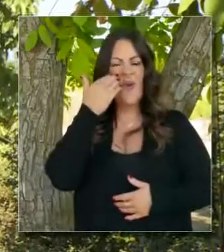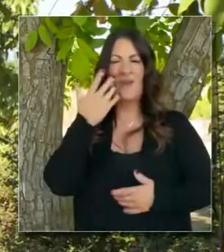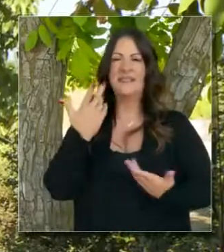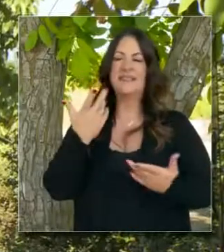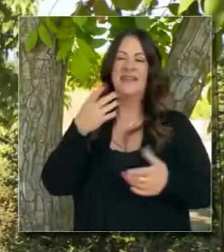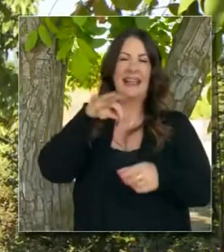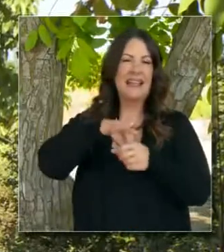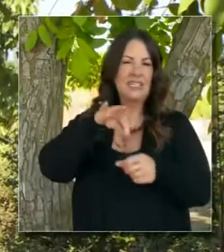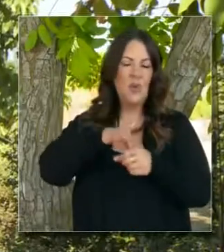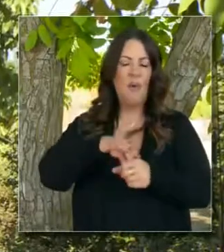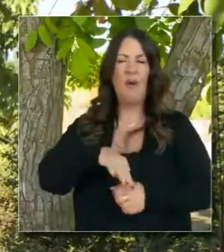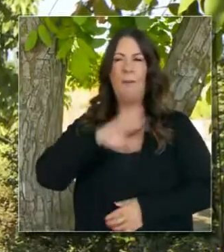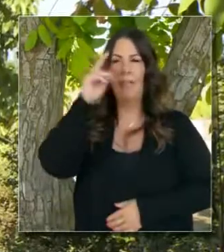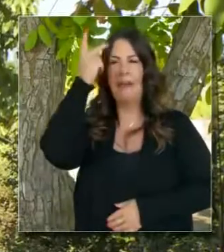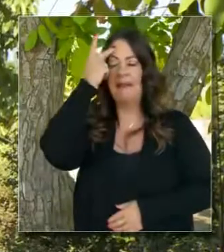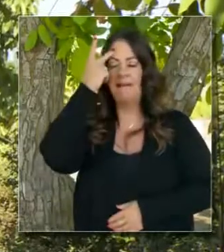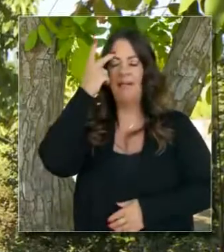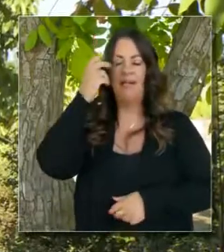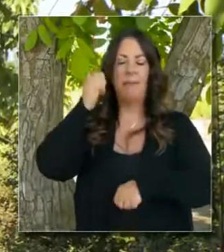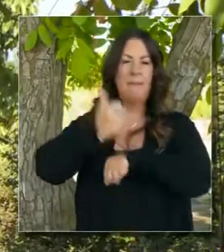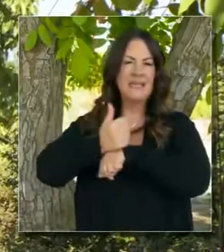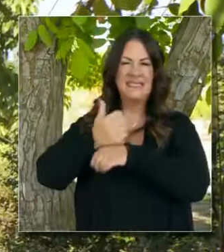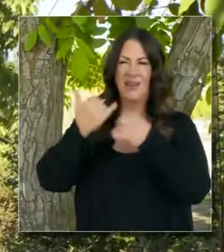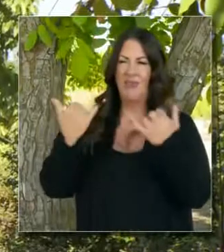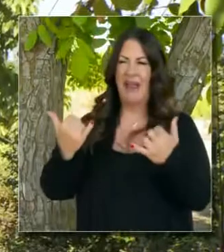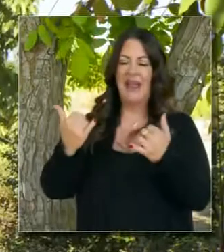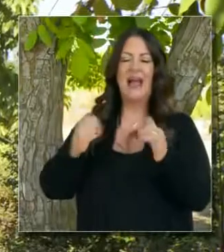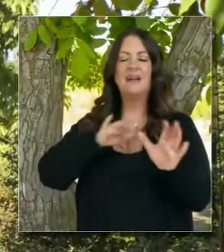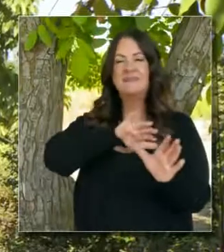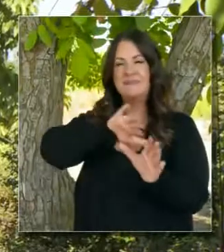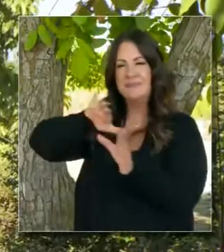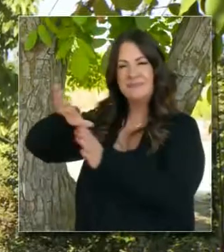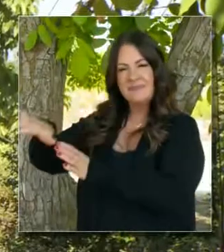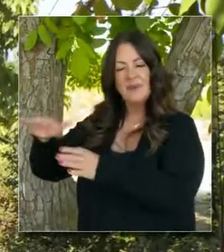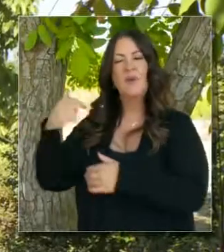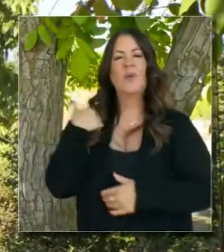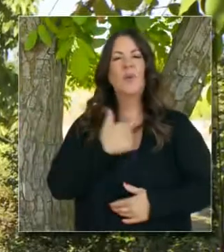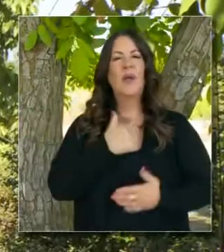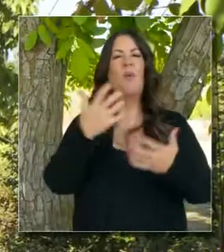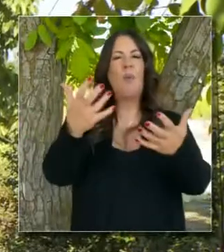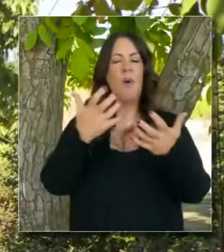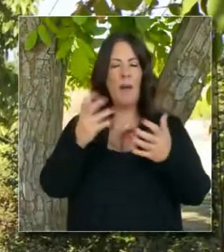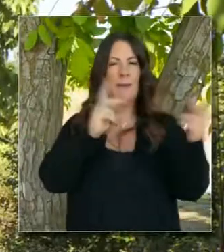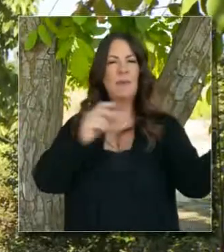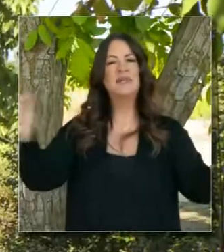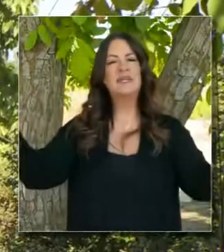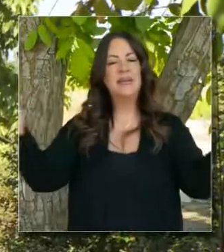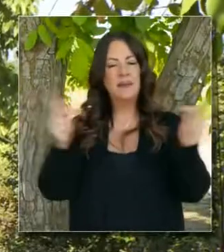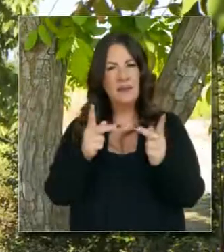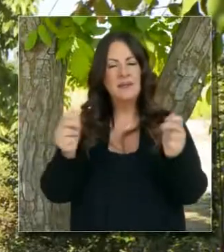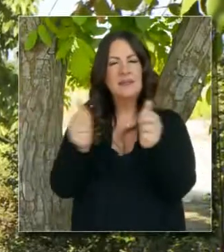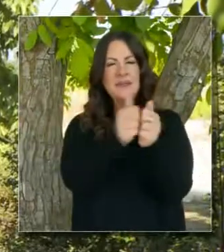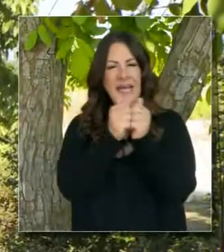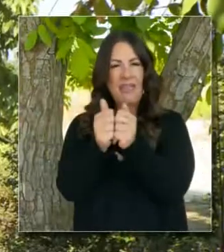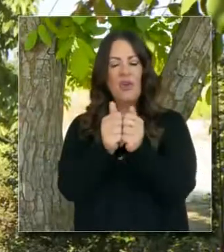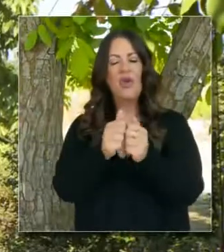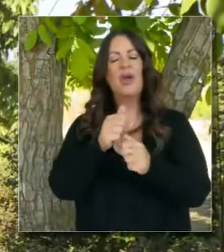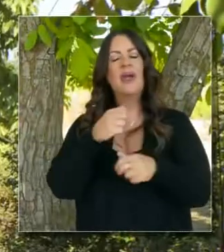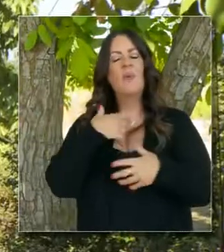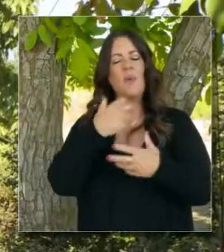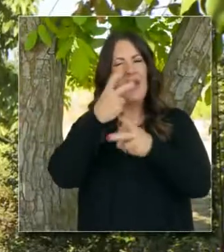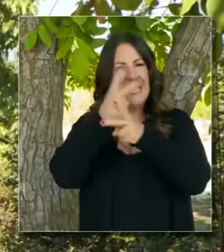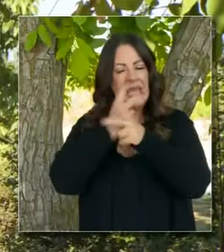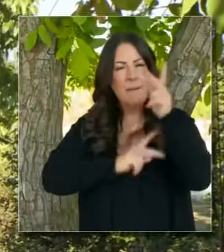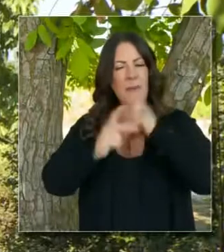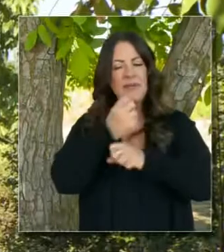Estoy tratando de trabajar a pesar de las influencias políticas para traer a la gente en el